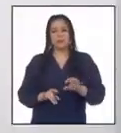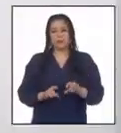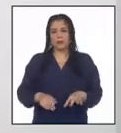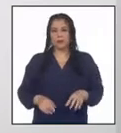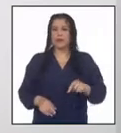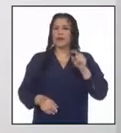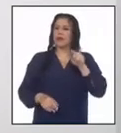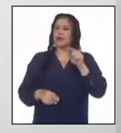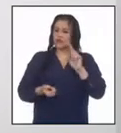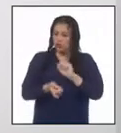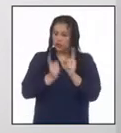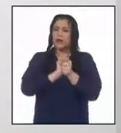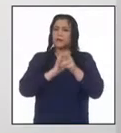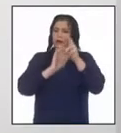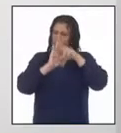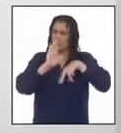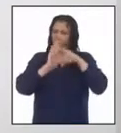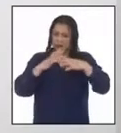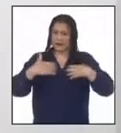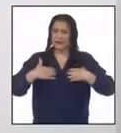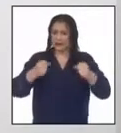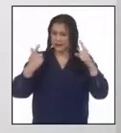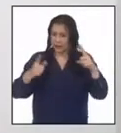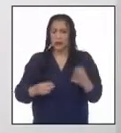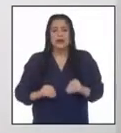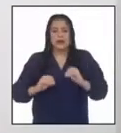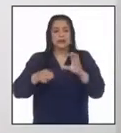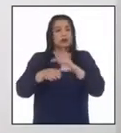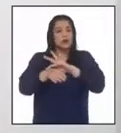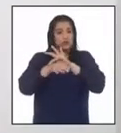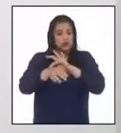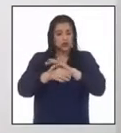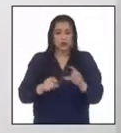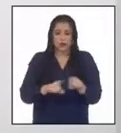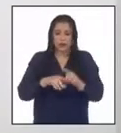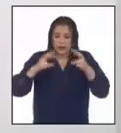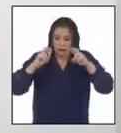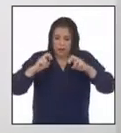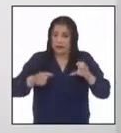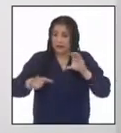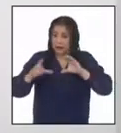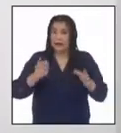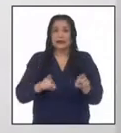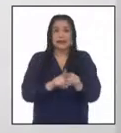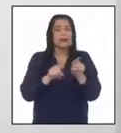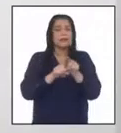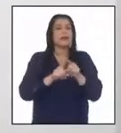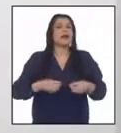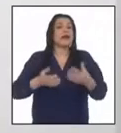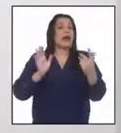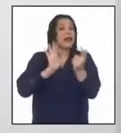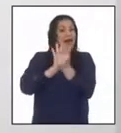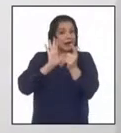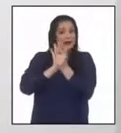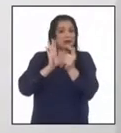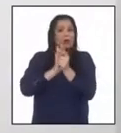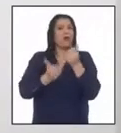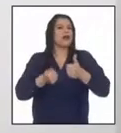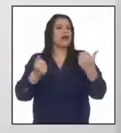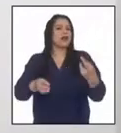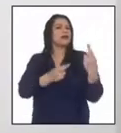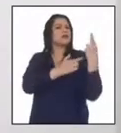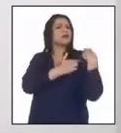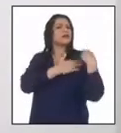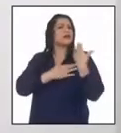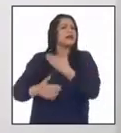Estas reformas permitieron desarrollar la práctica médica científica y a la vez legitimar el rol centralizador